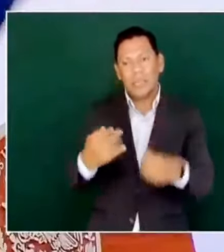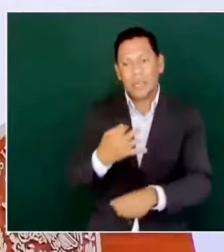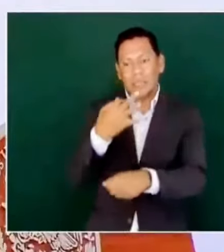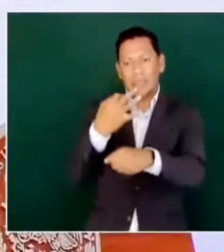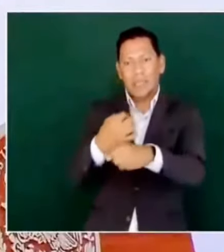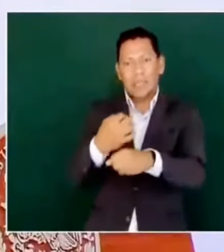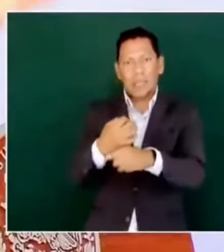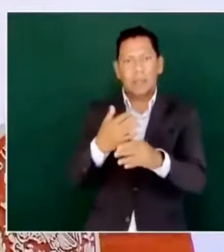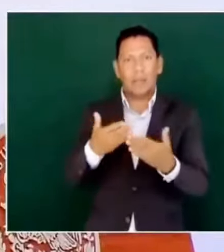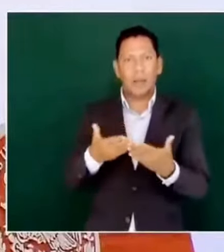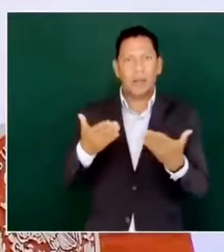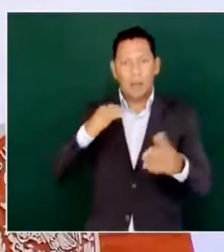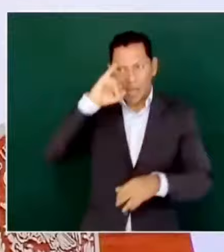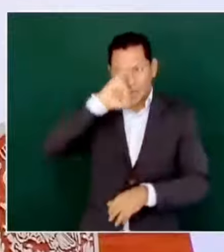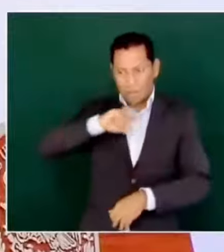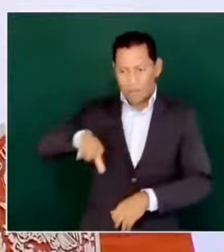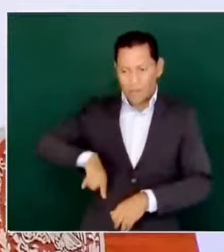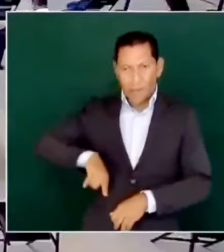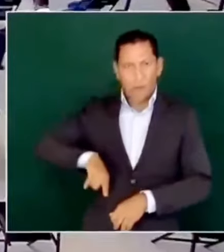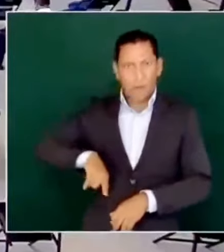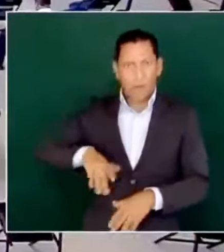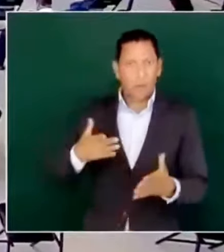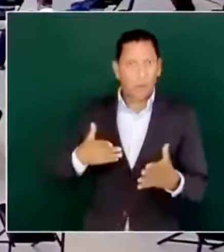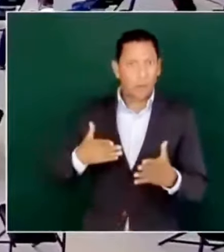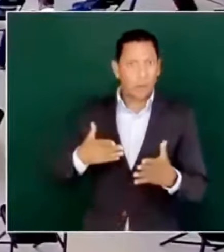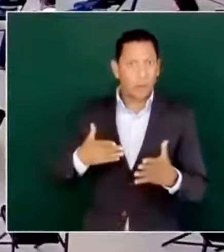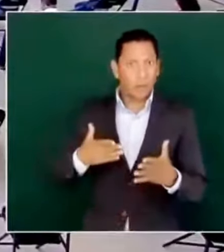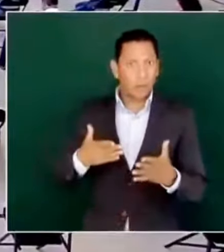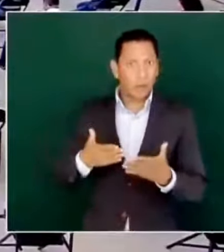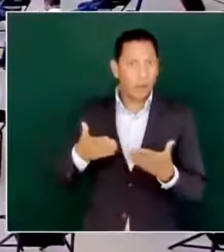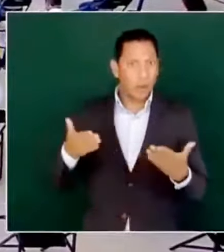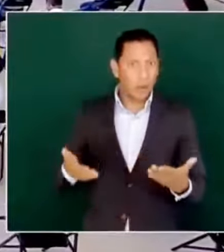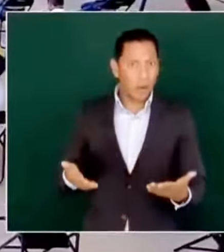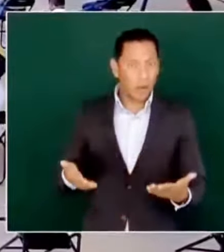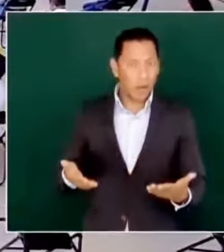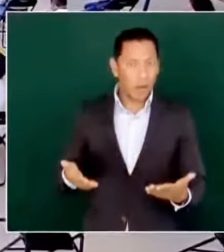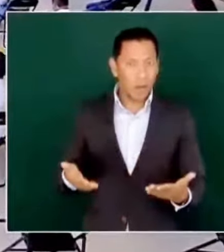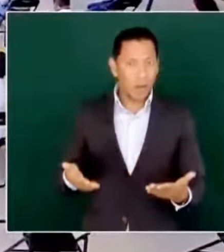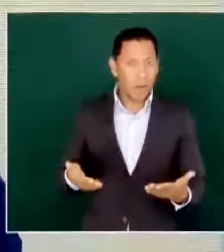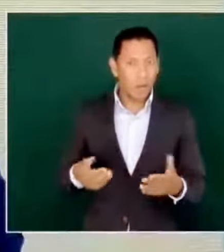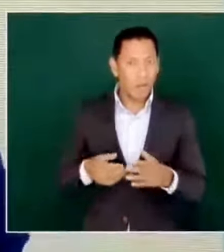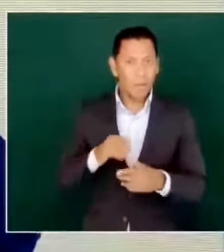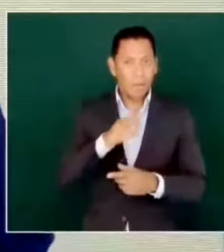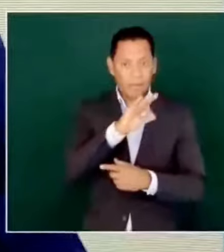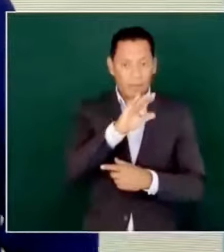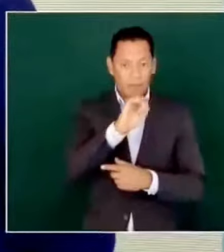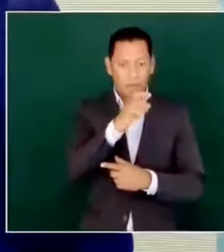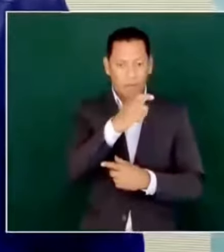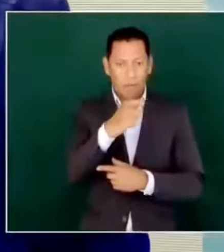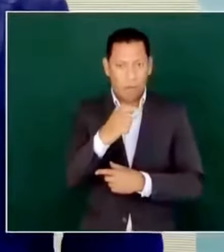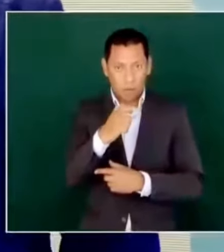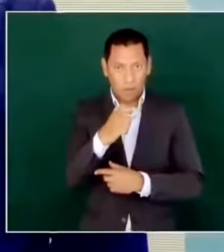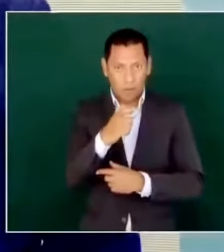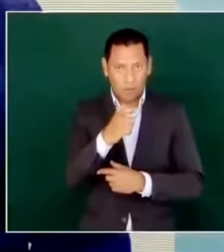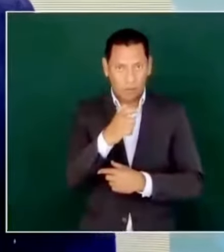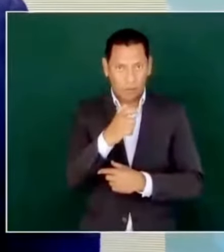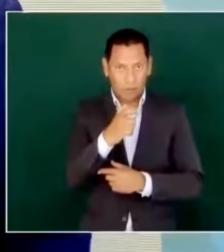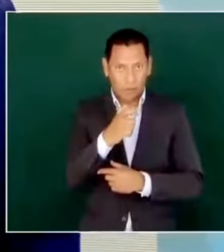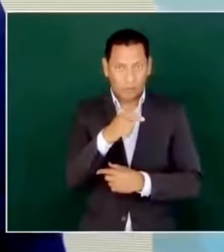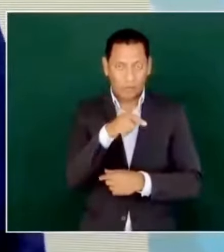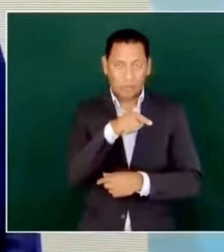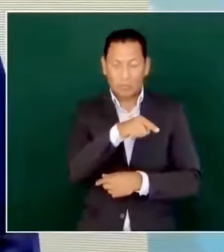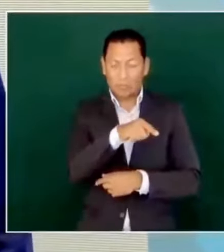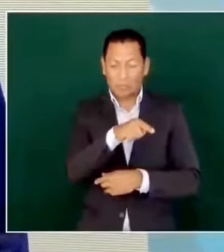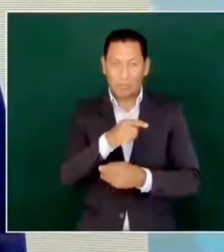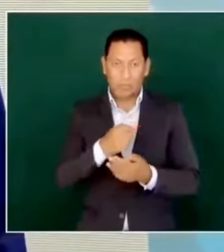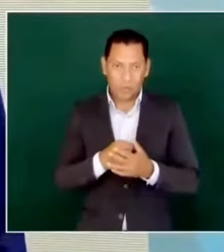Ya soy de jefe de gobierno y Fox, el demócrata,